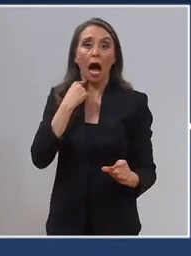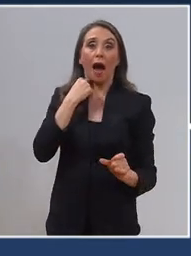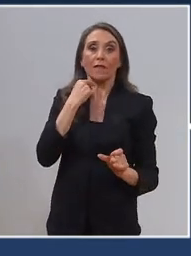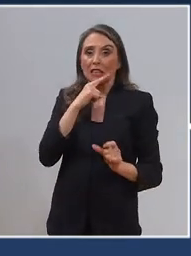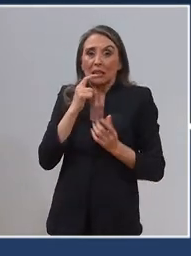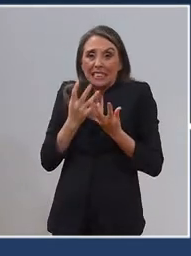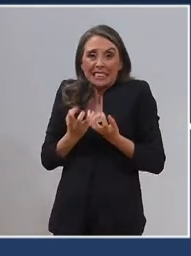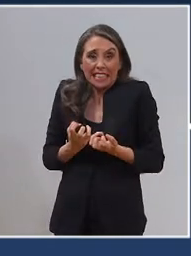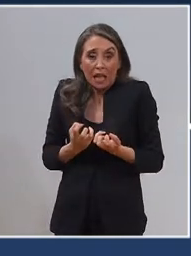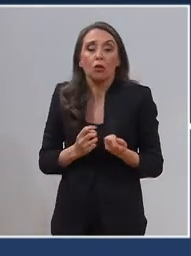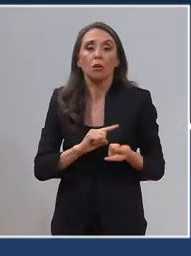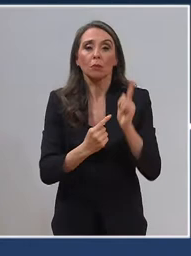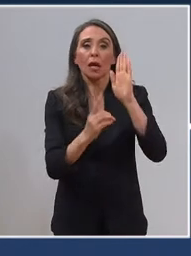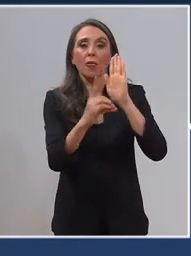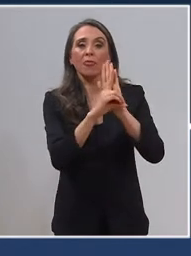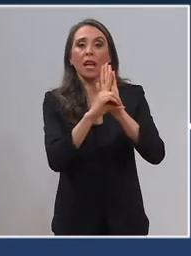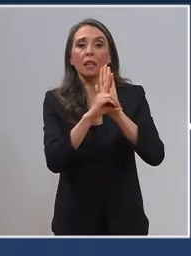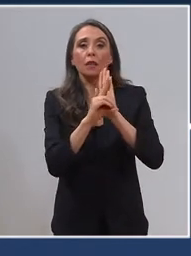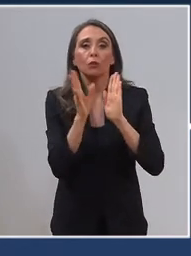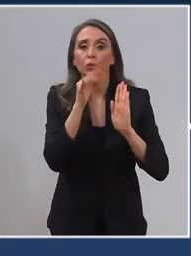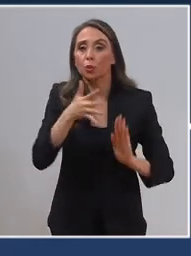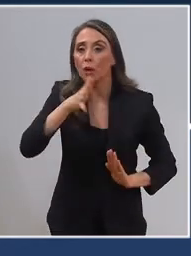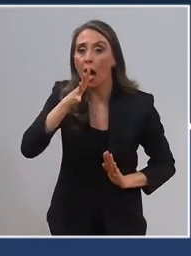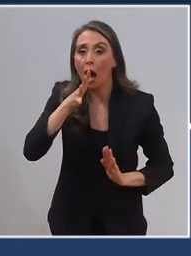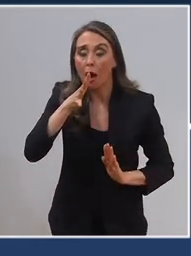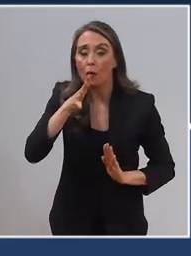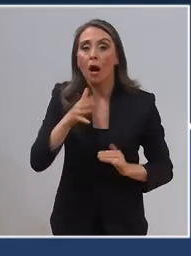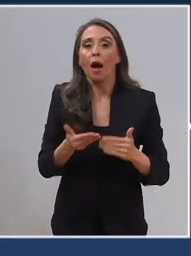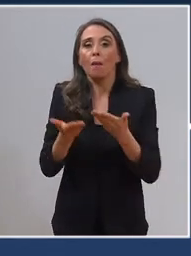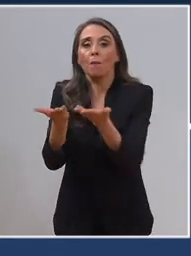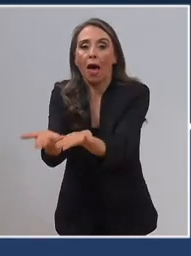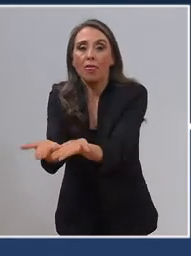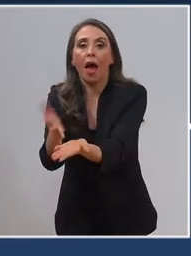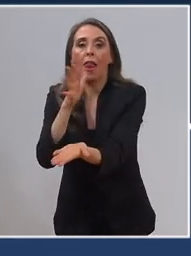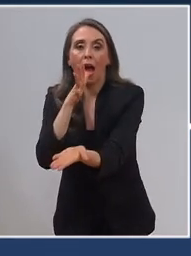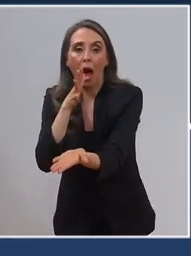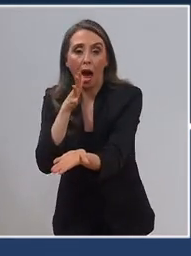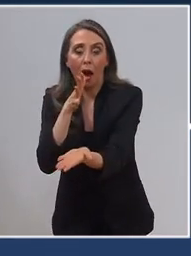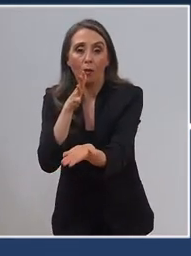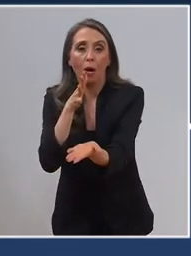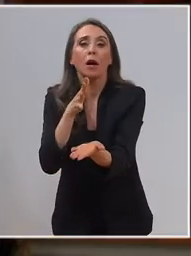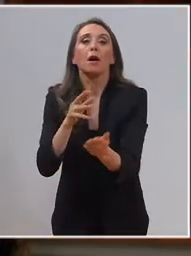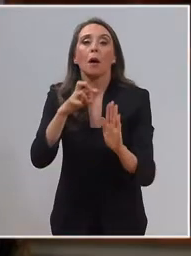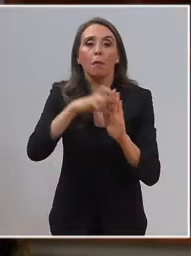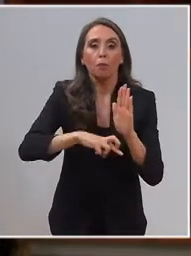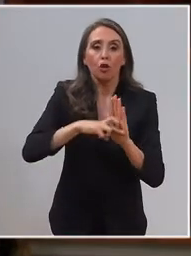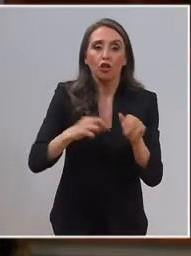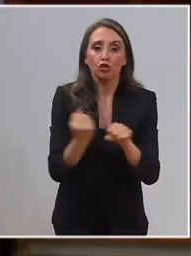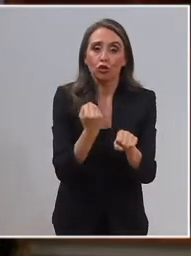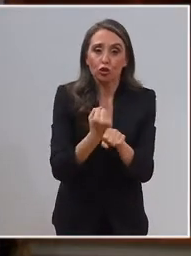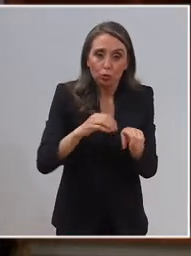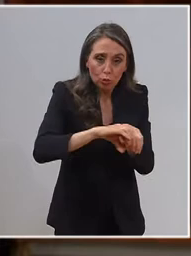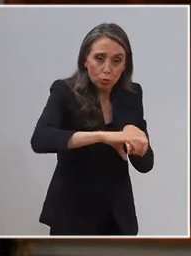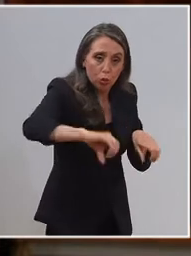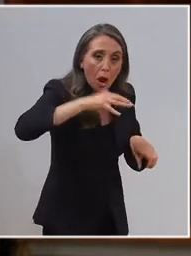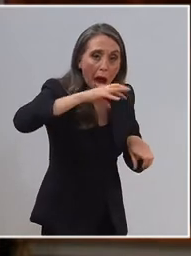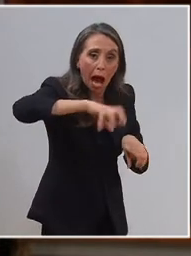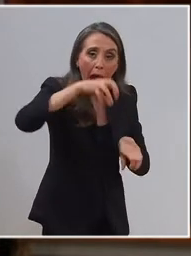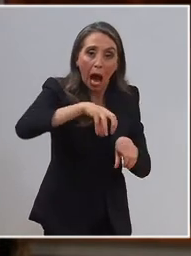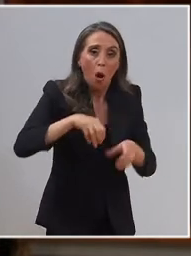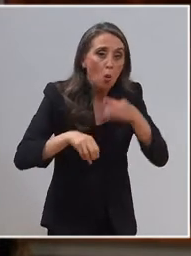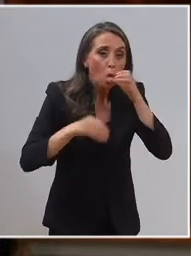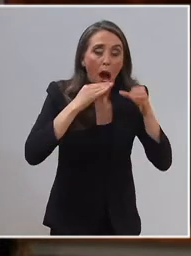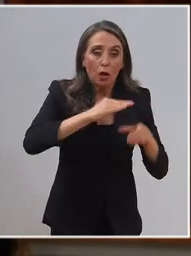mediante decreto de escasez hídrica para poder proveer de agua a través de proyectos de agua potable rural o camiones